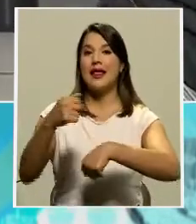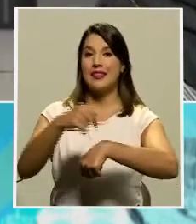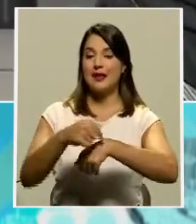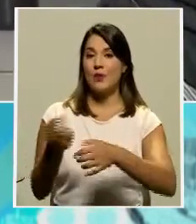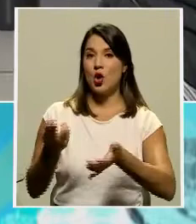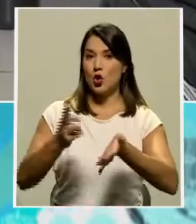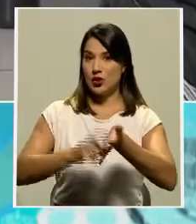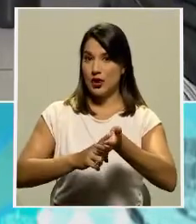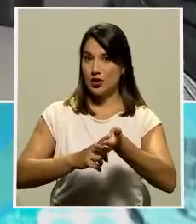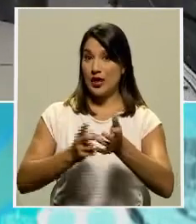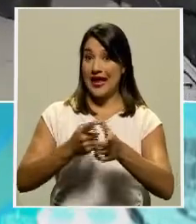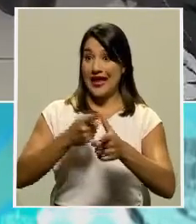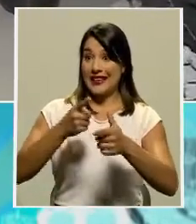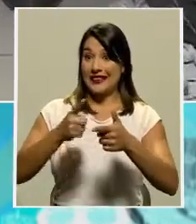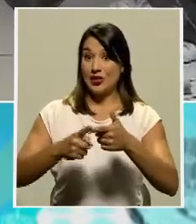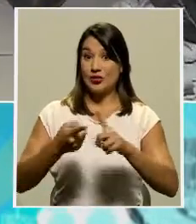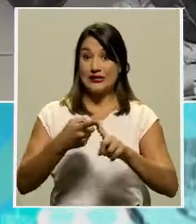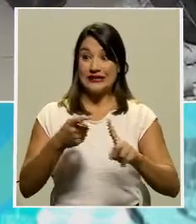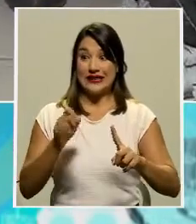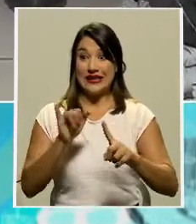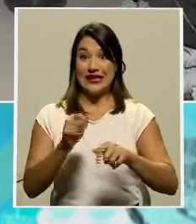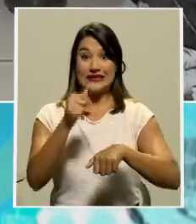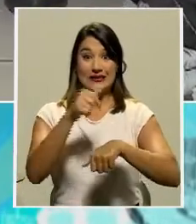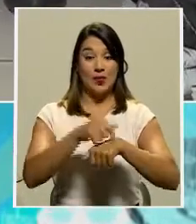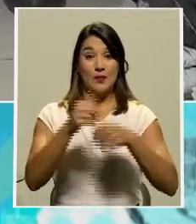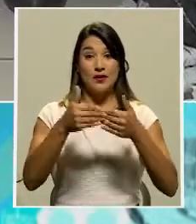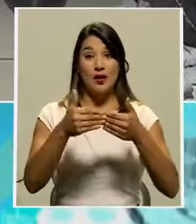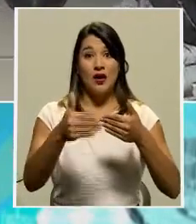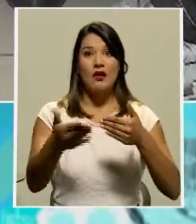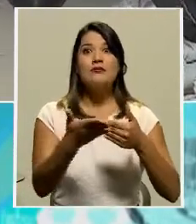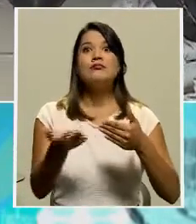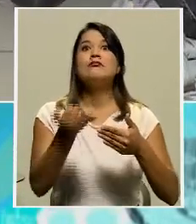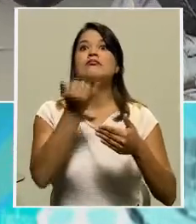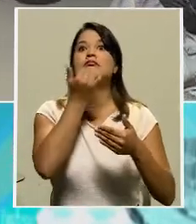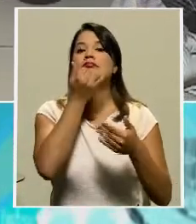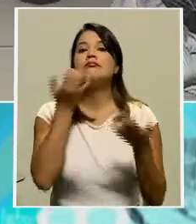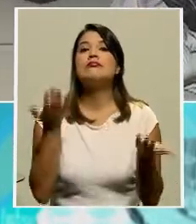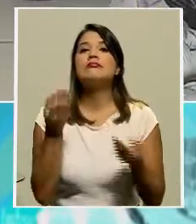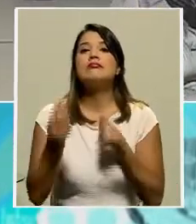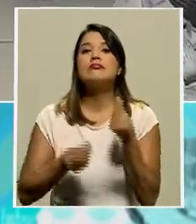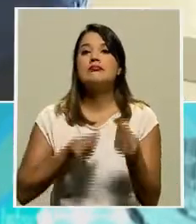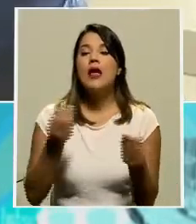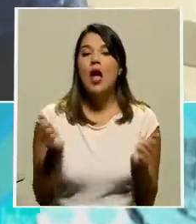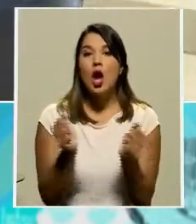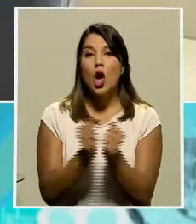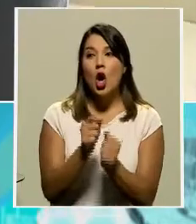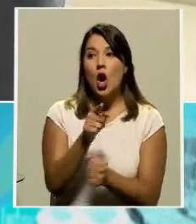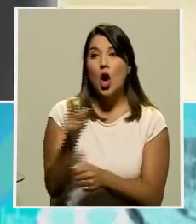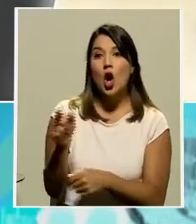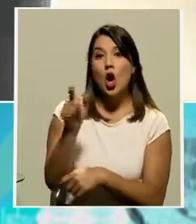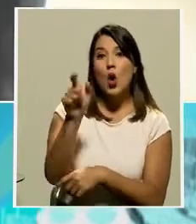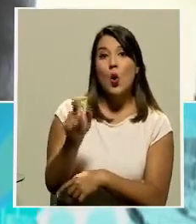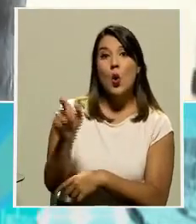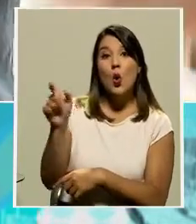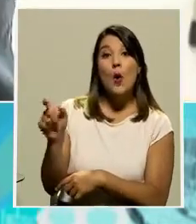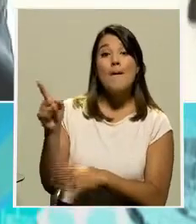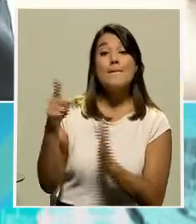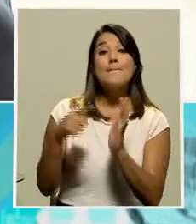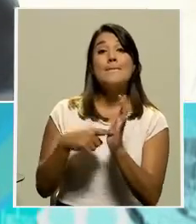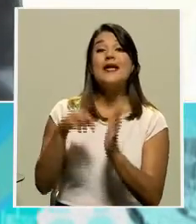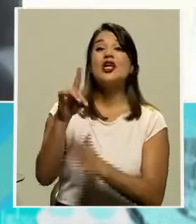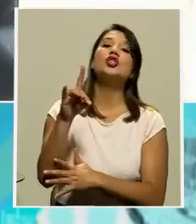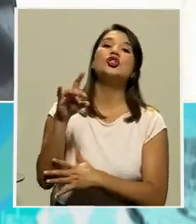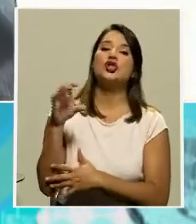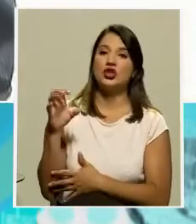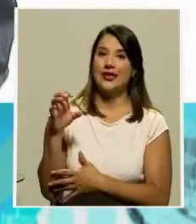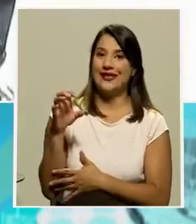partir de ese momento es cuando está la incertidumbre que va a pasar con estos 1.800 privados de libertad que en este momento